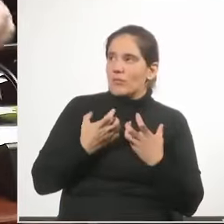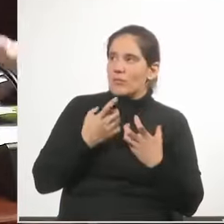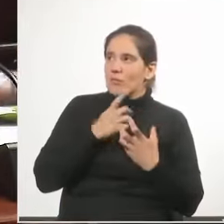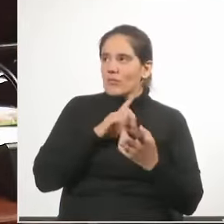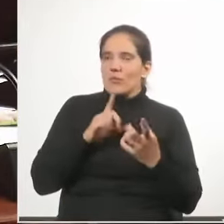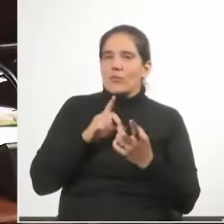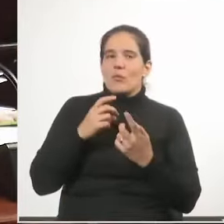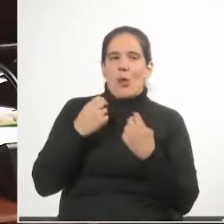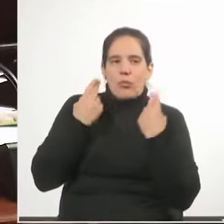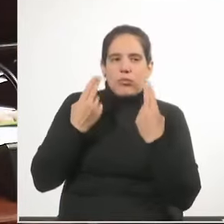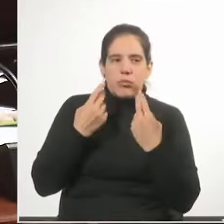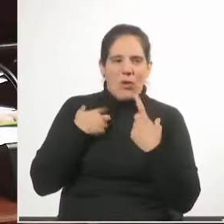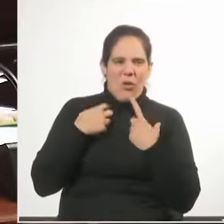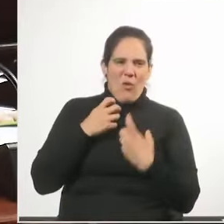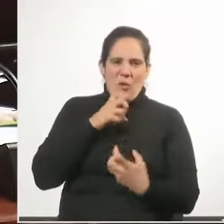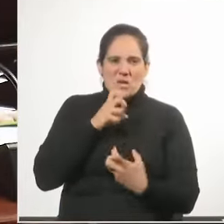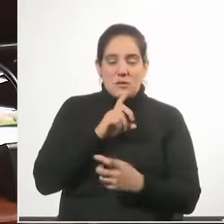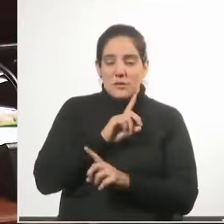sus caprichos,